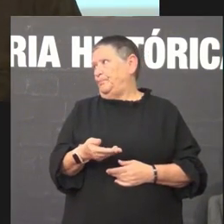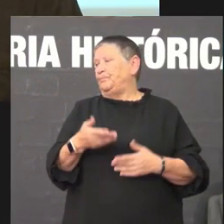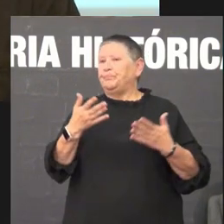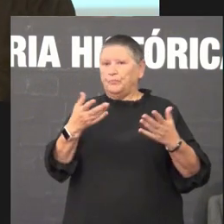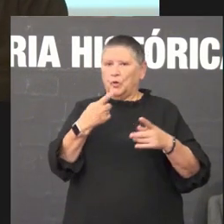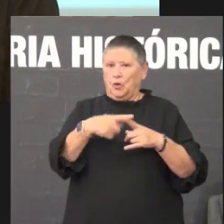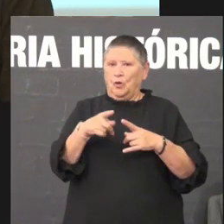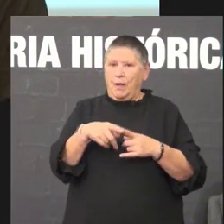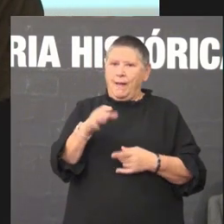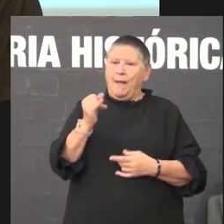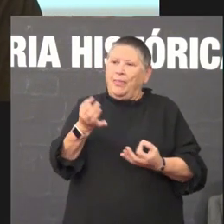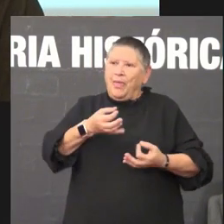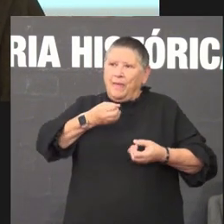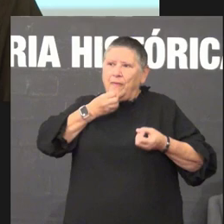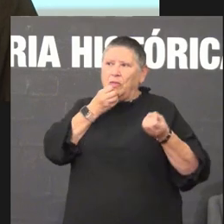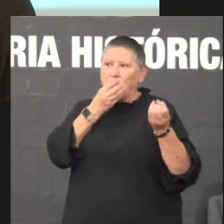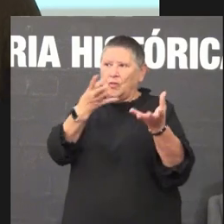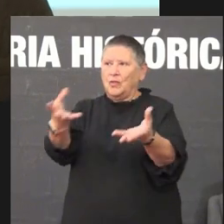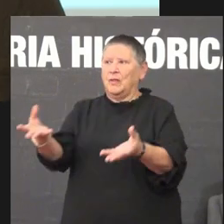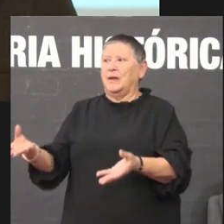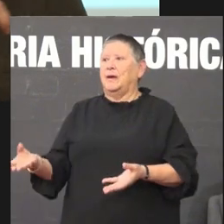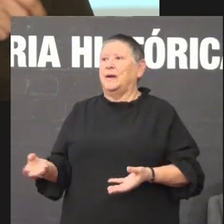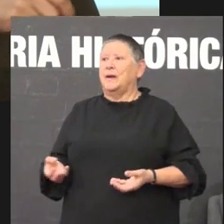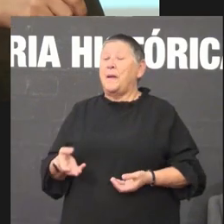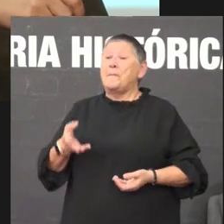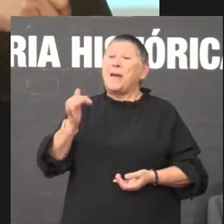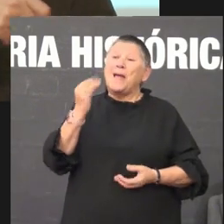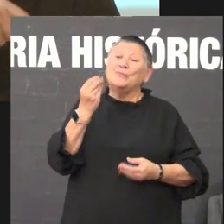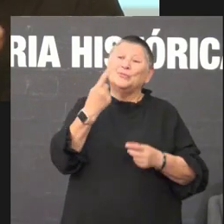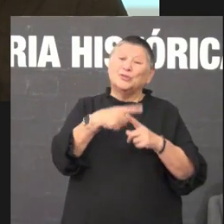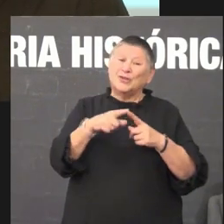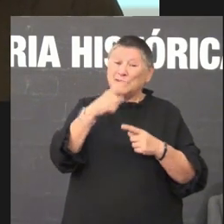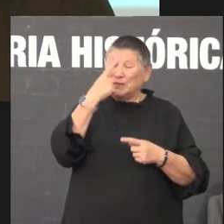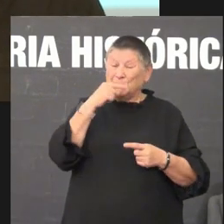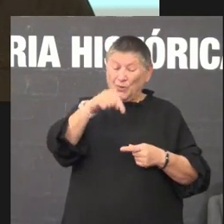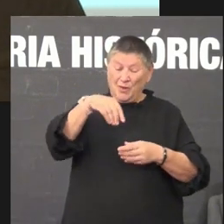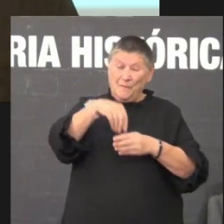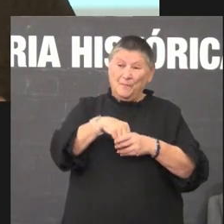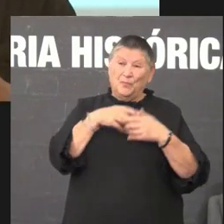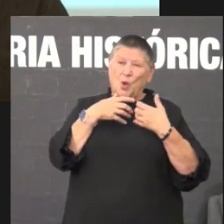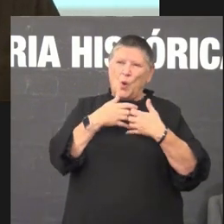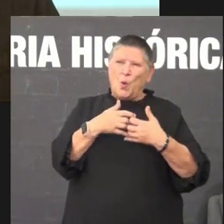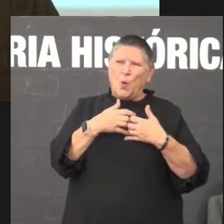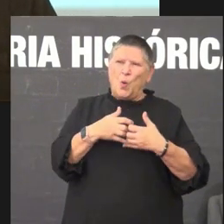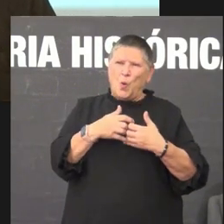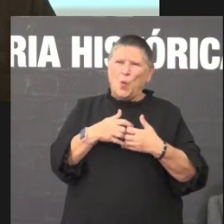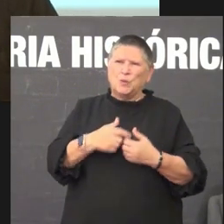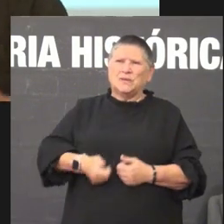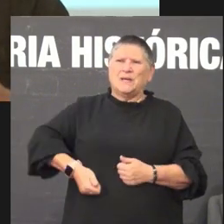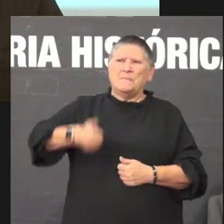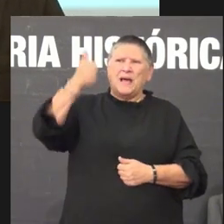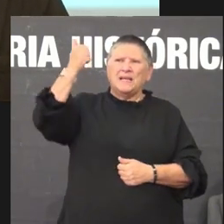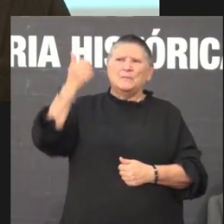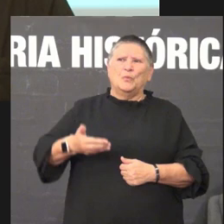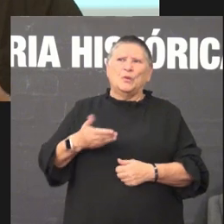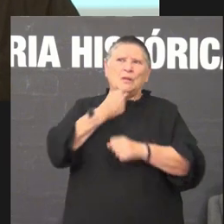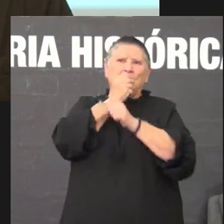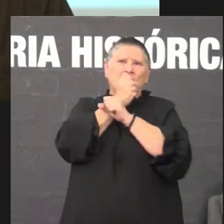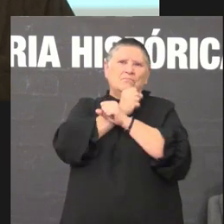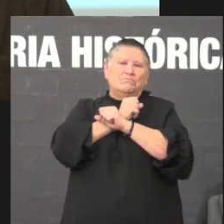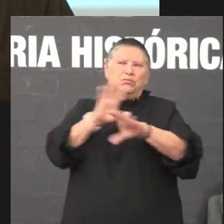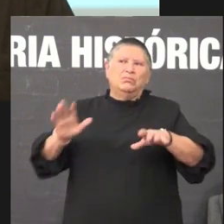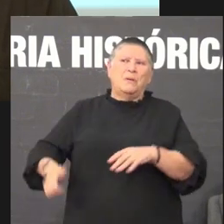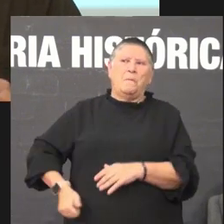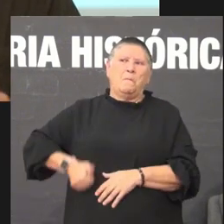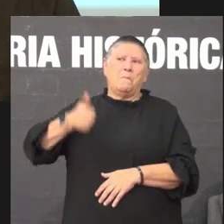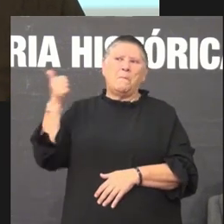en fin é que contálas mas despois hai moitos aspectos moitas loitas que tiveron un peso social moito maior unha divulgación moito